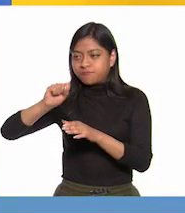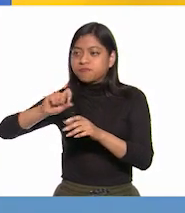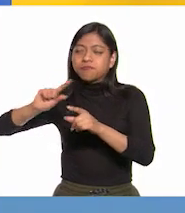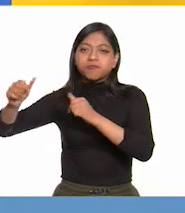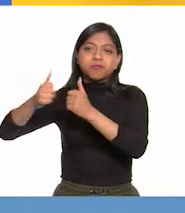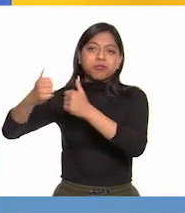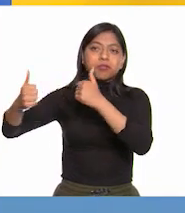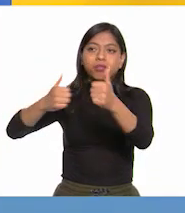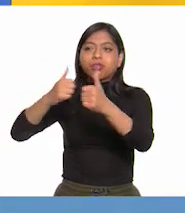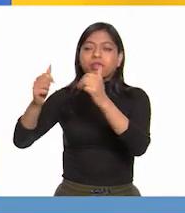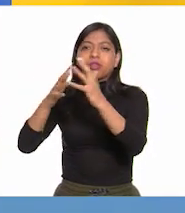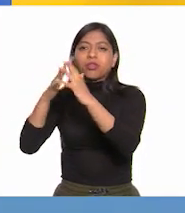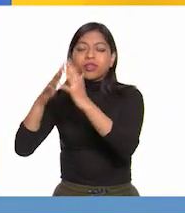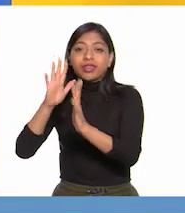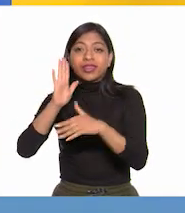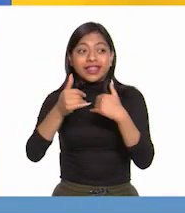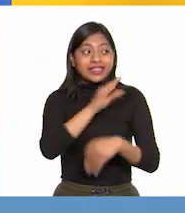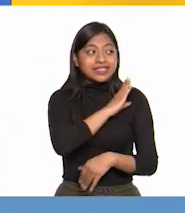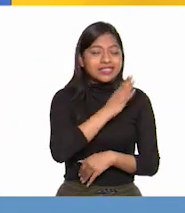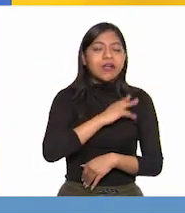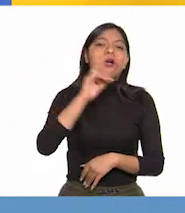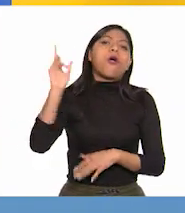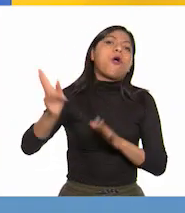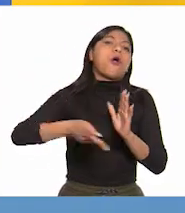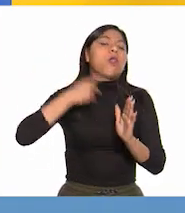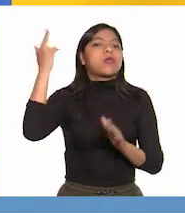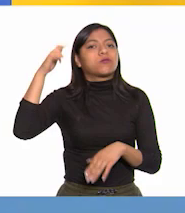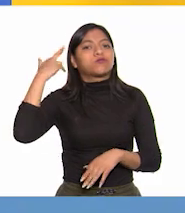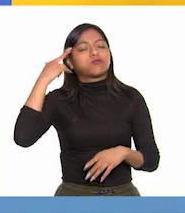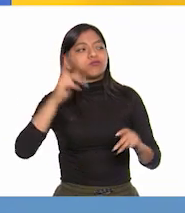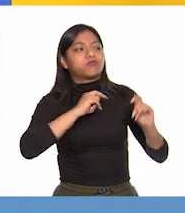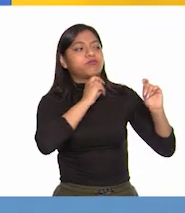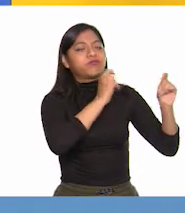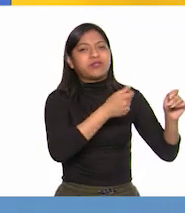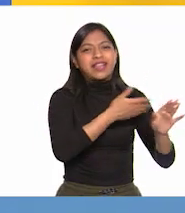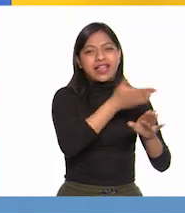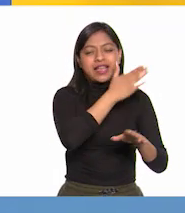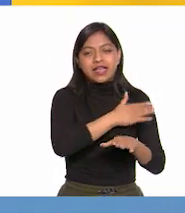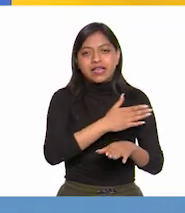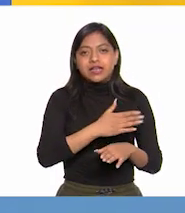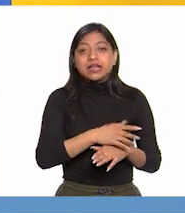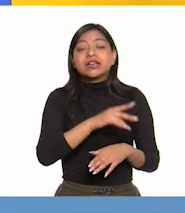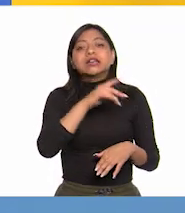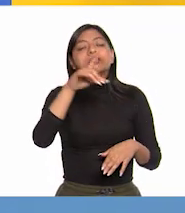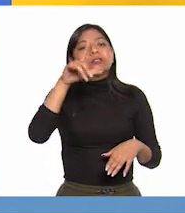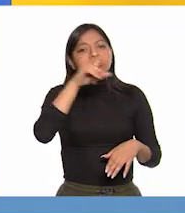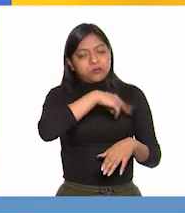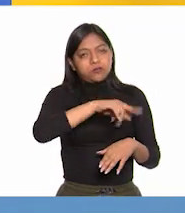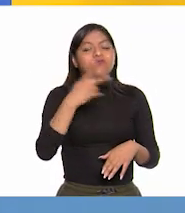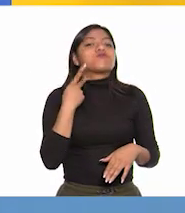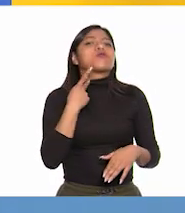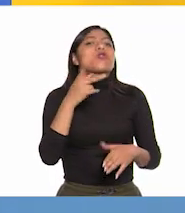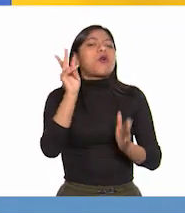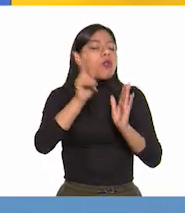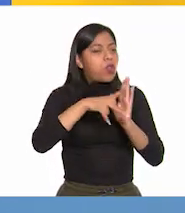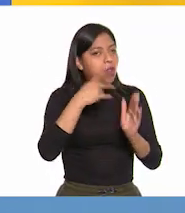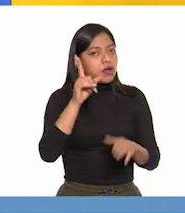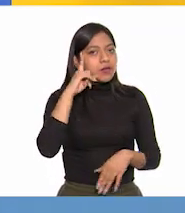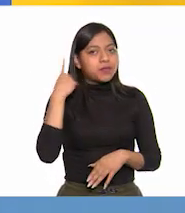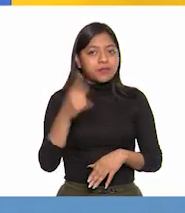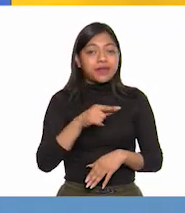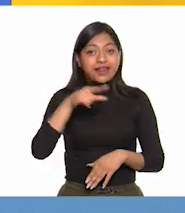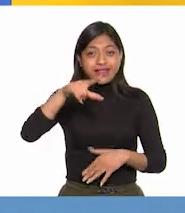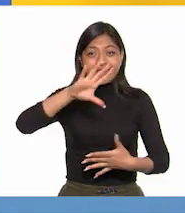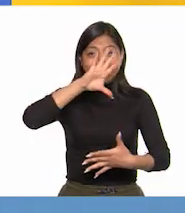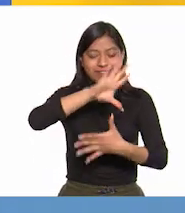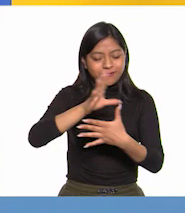el rey regresó al poder tras la derrota de Napoleón Bonaparte y se inició una política de reconquista de las coleones